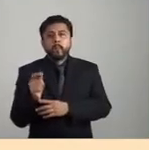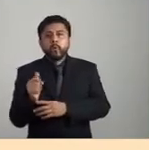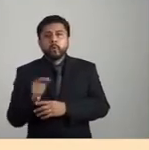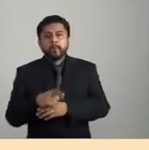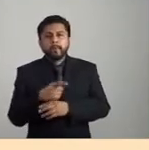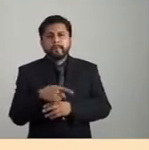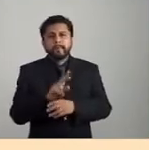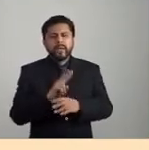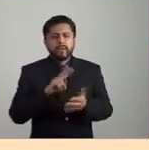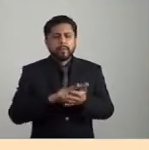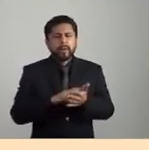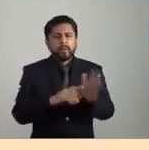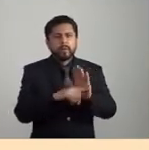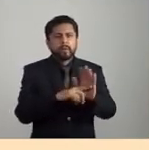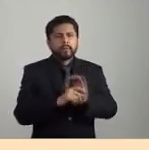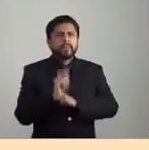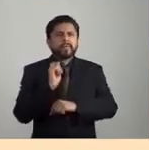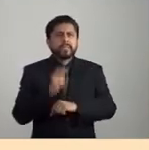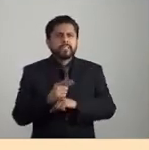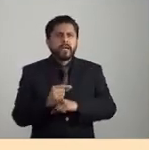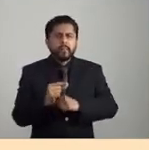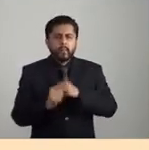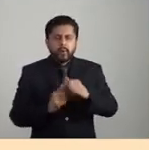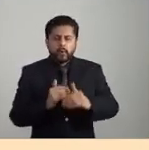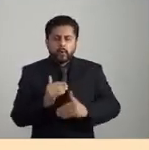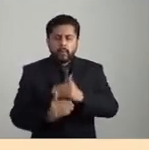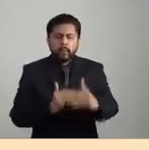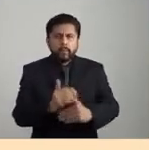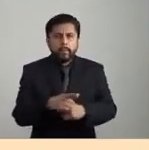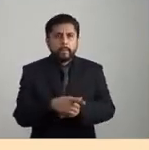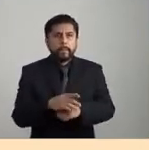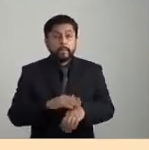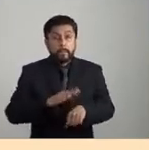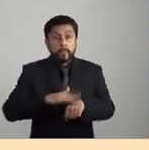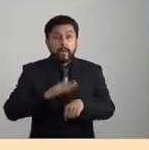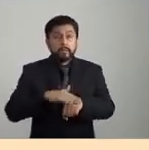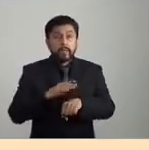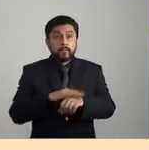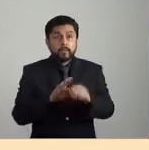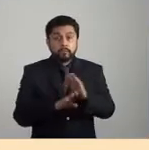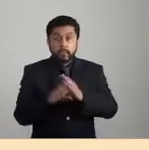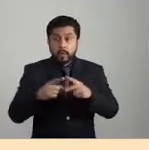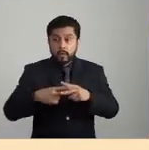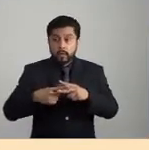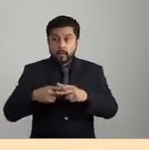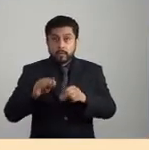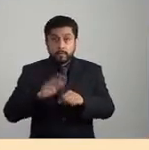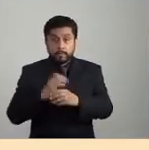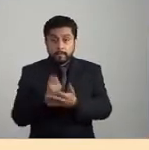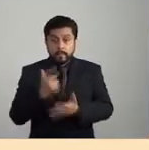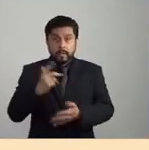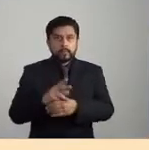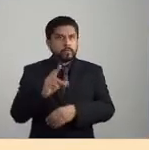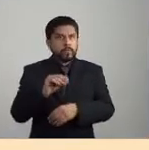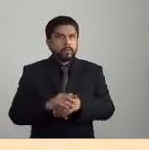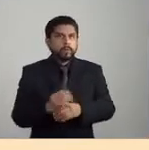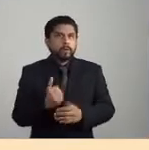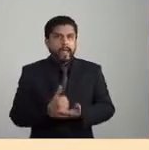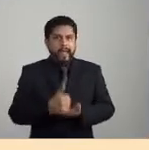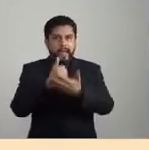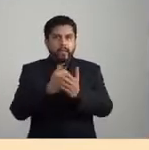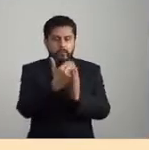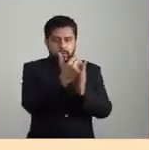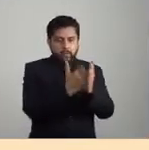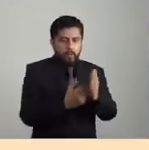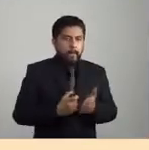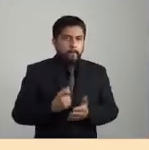que, progresivamente, en vez de aumentar los rendimientos marginales, que encontramos es que, justamente, se produce un